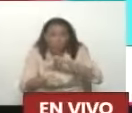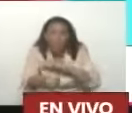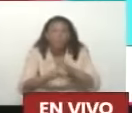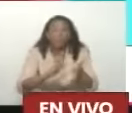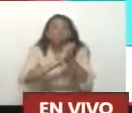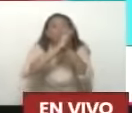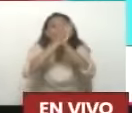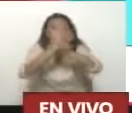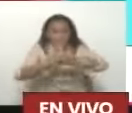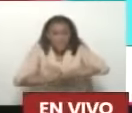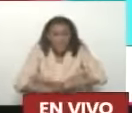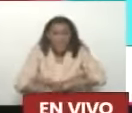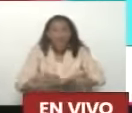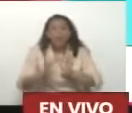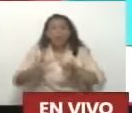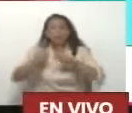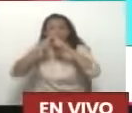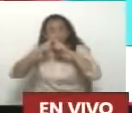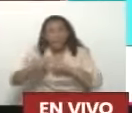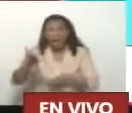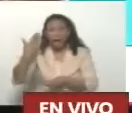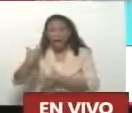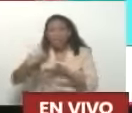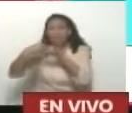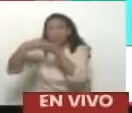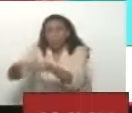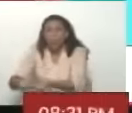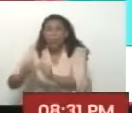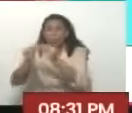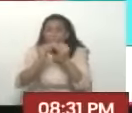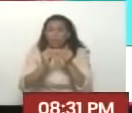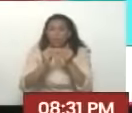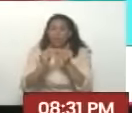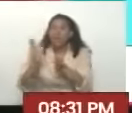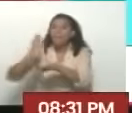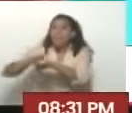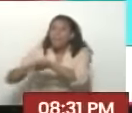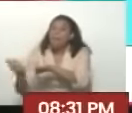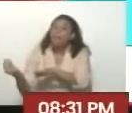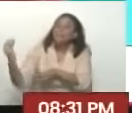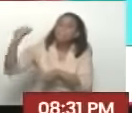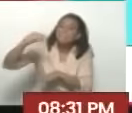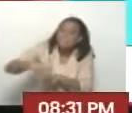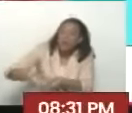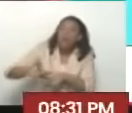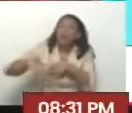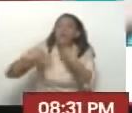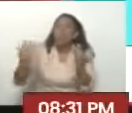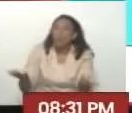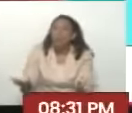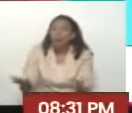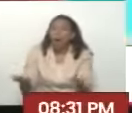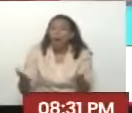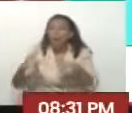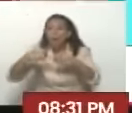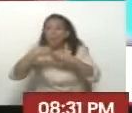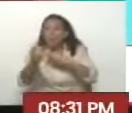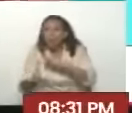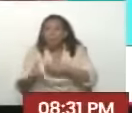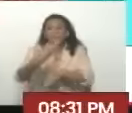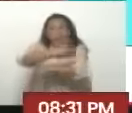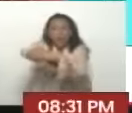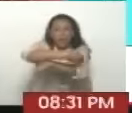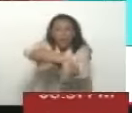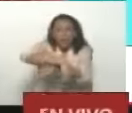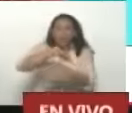que hicimos Esa rendición de cuenta Delante de nuestro gobernador Y las comunidades El gobernador Nos dijo Bueno ahora Vámonos hacia afuera Vamos a